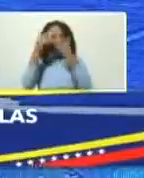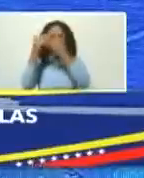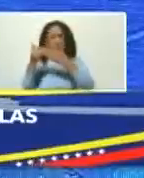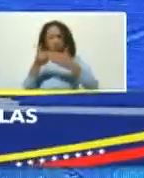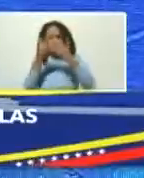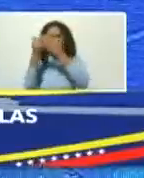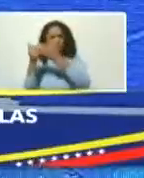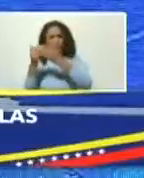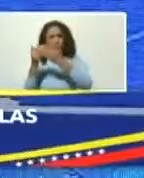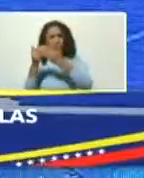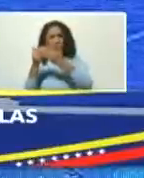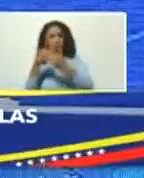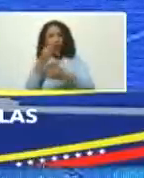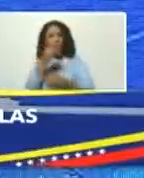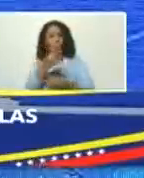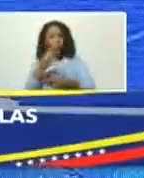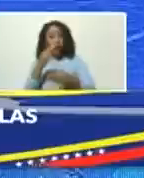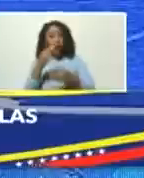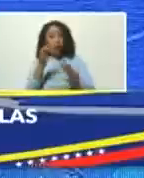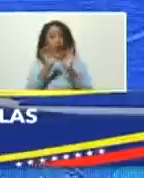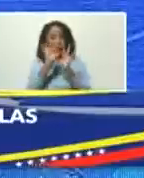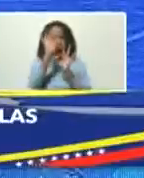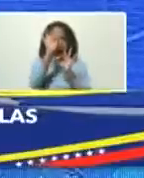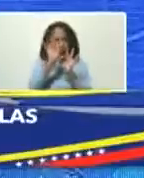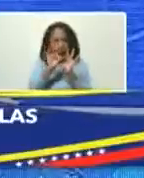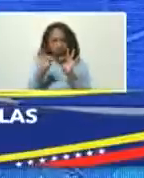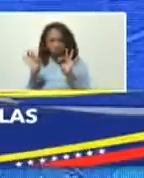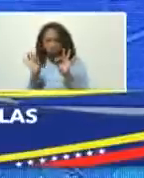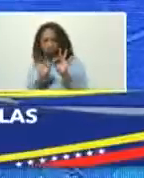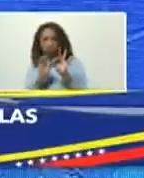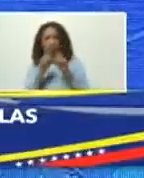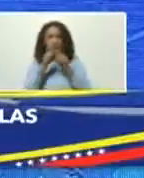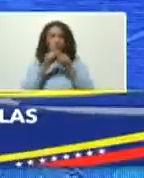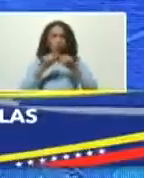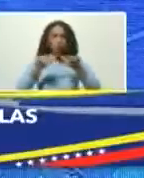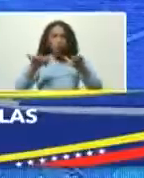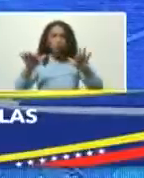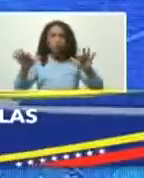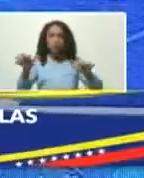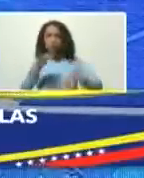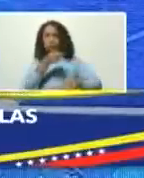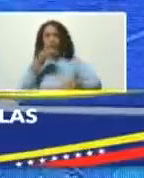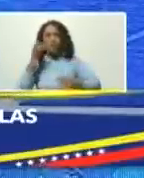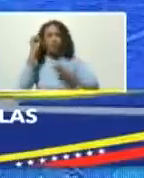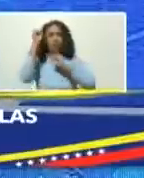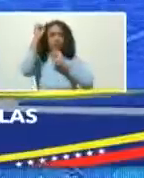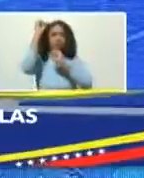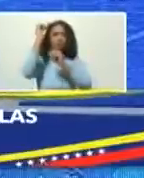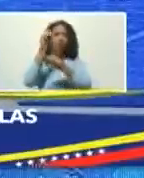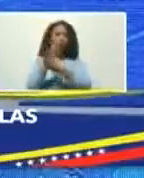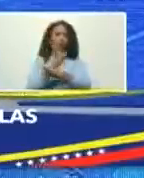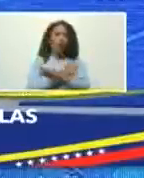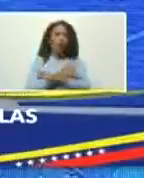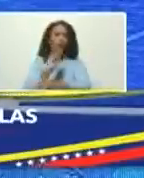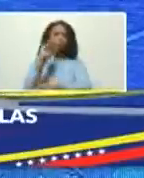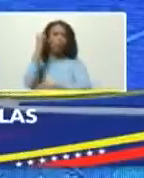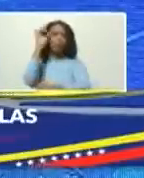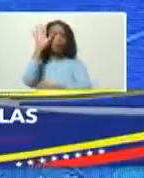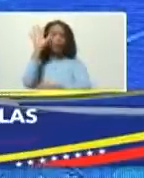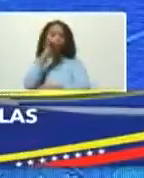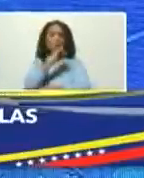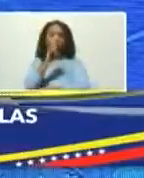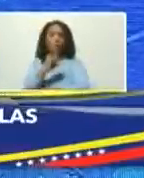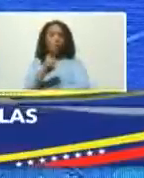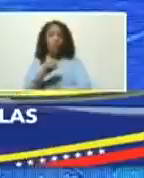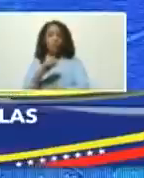y en buena medida el despliegue y el éxito con victorias tempranas de estas primeras cinco zonas